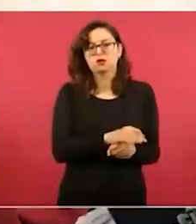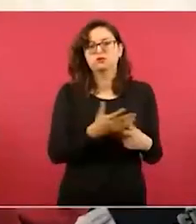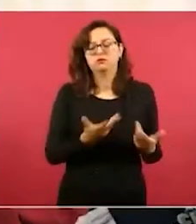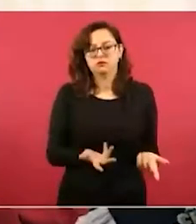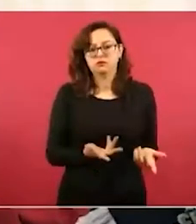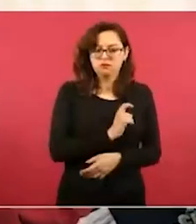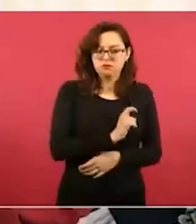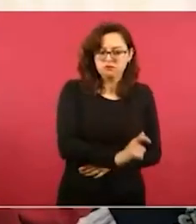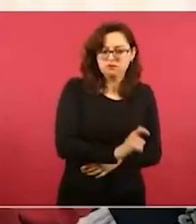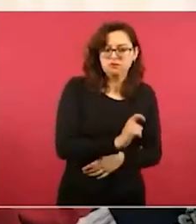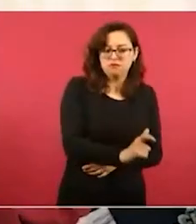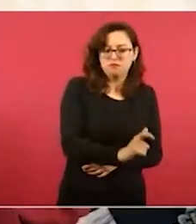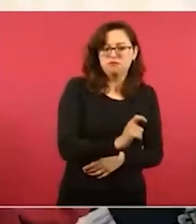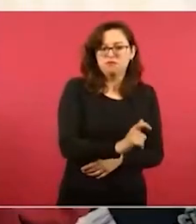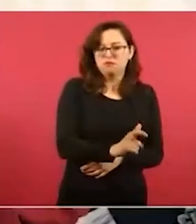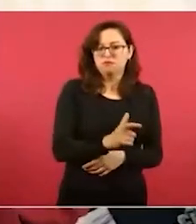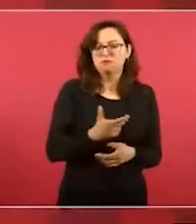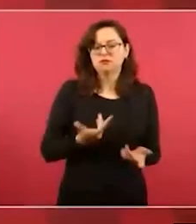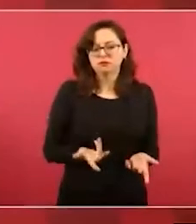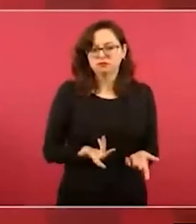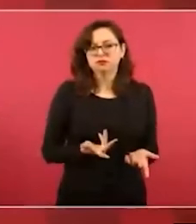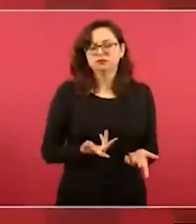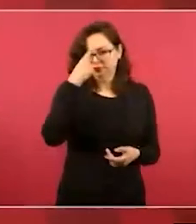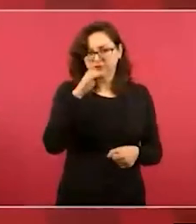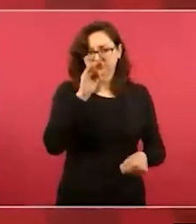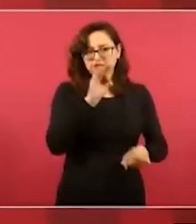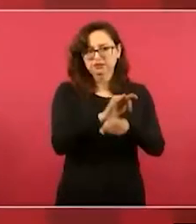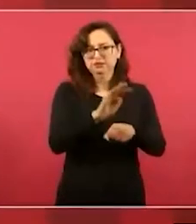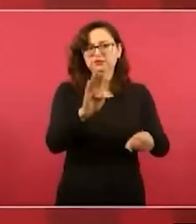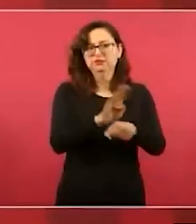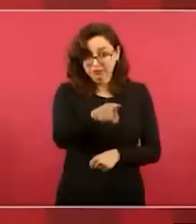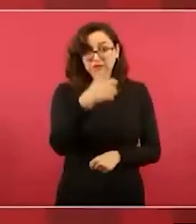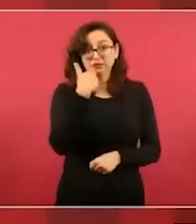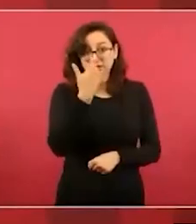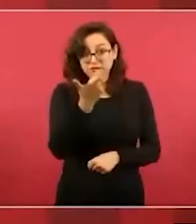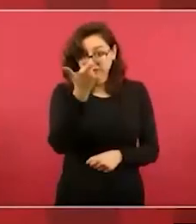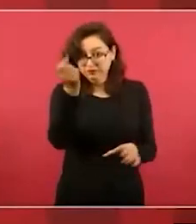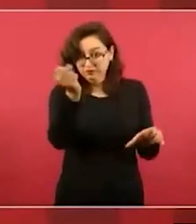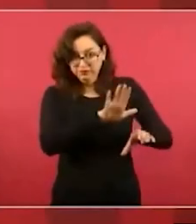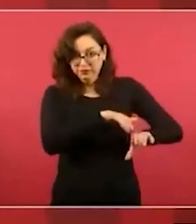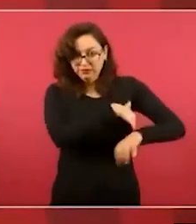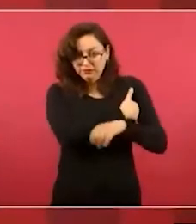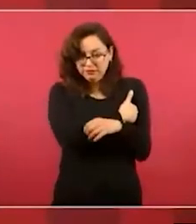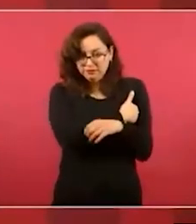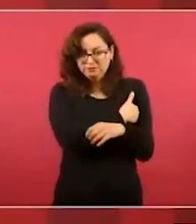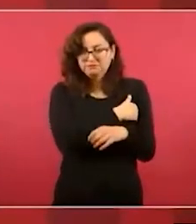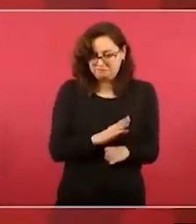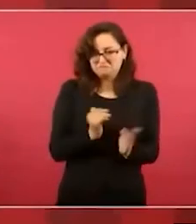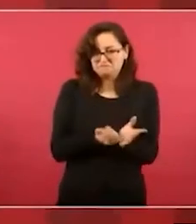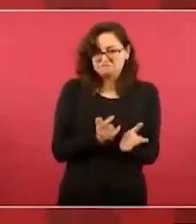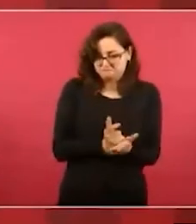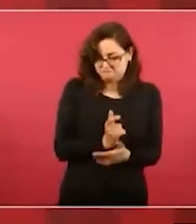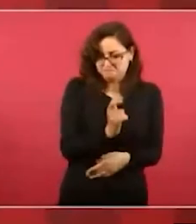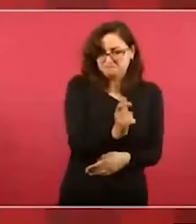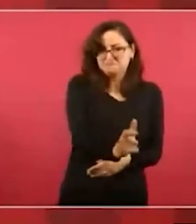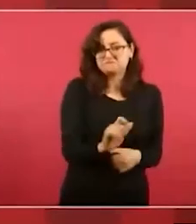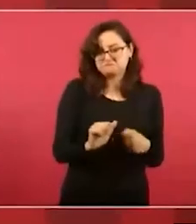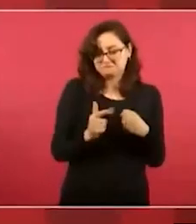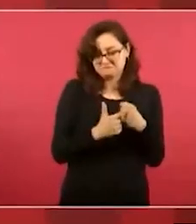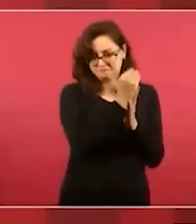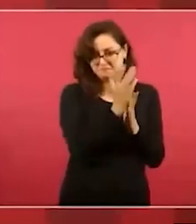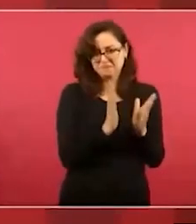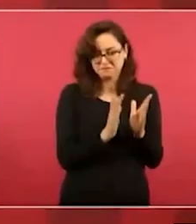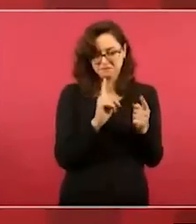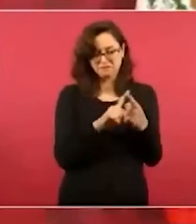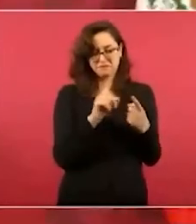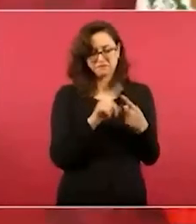les pague bien El interés más alto por sus ahorros Esa es una función Otra función es la que ya lleva